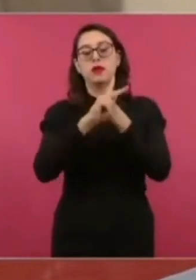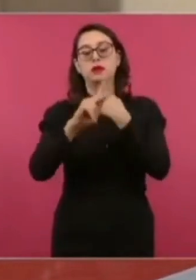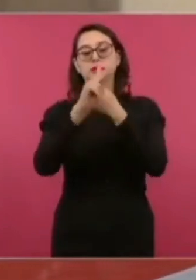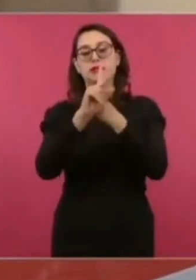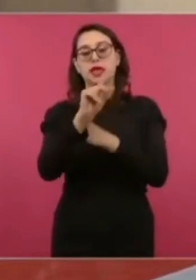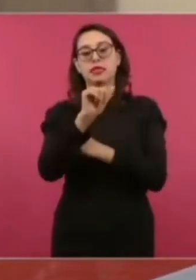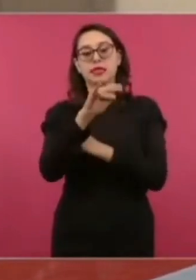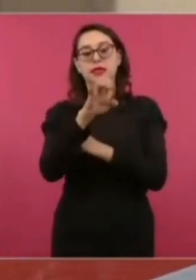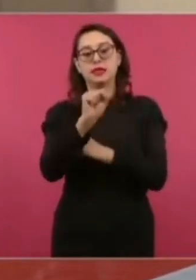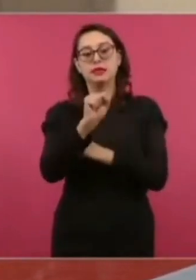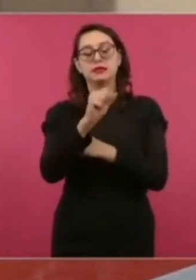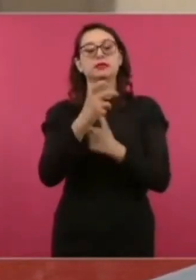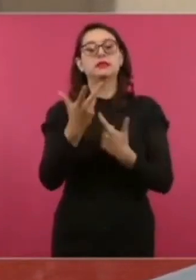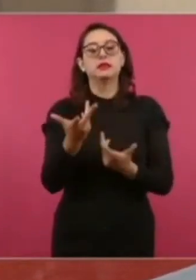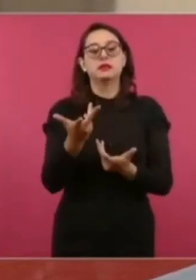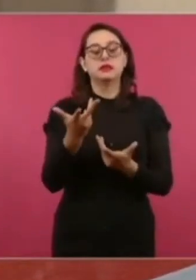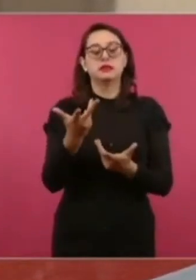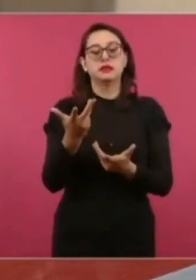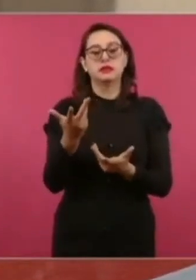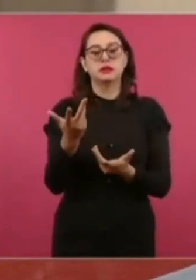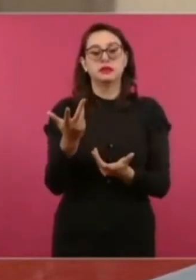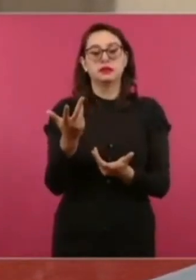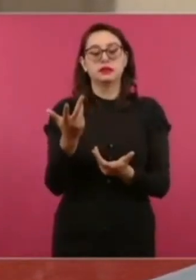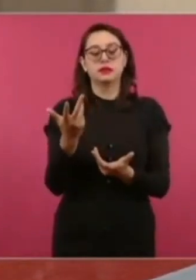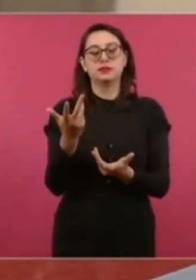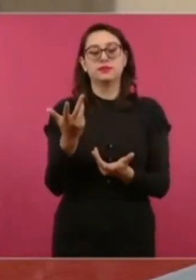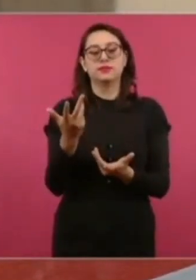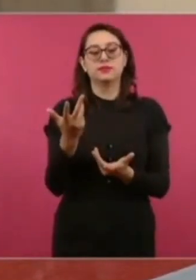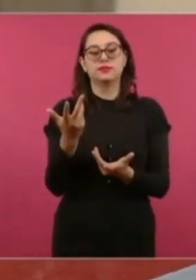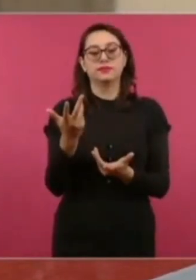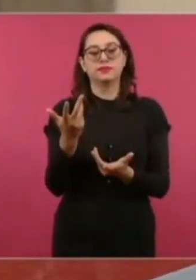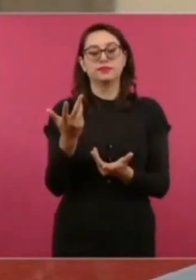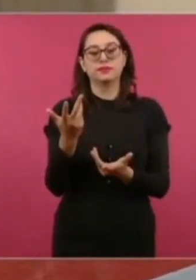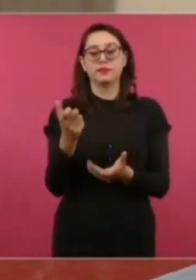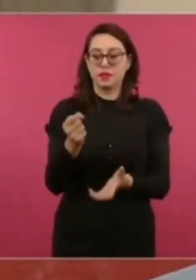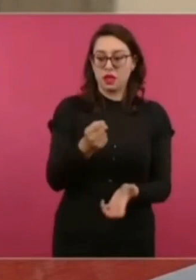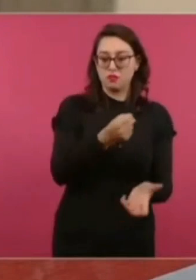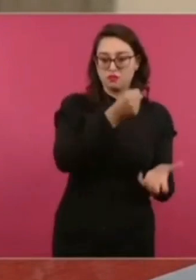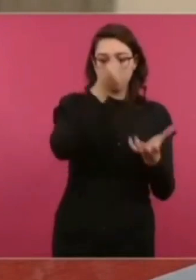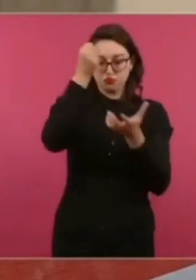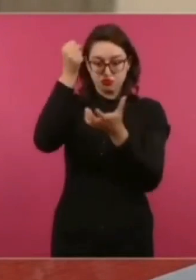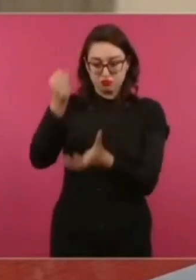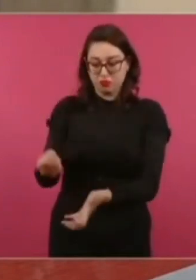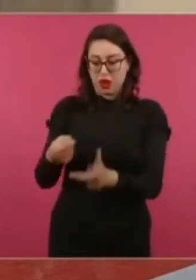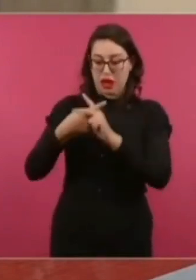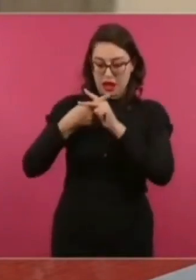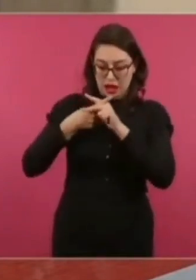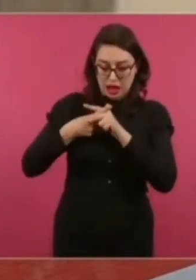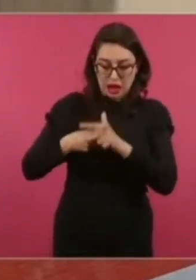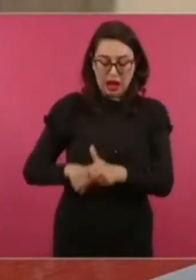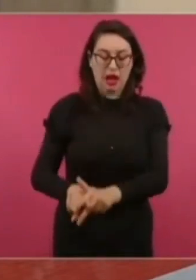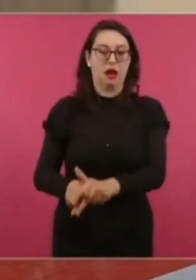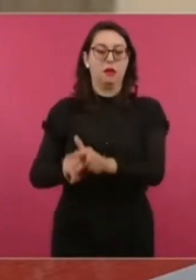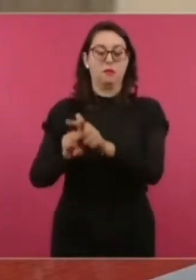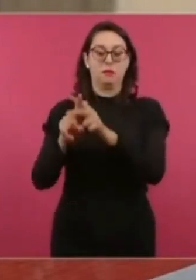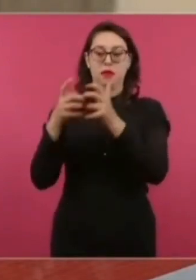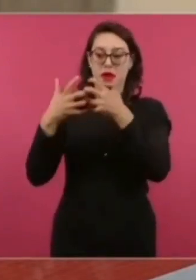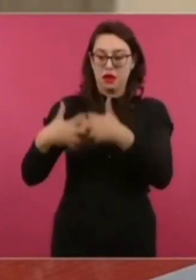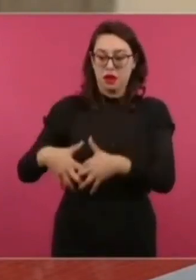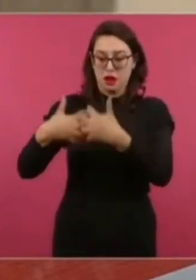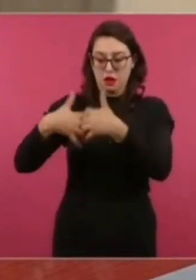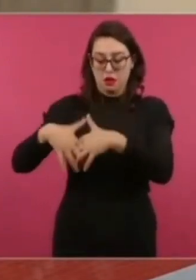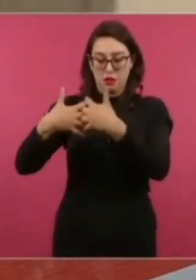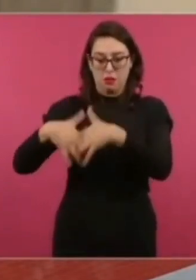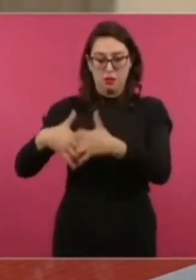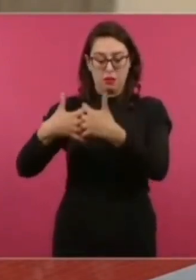Copenhagen Infrastructure Pattern, está por iniciar la construcción de una planta de